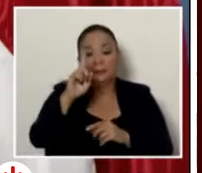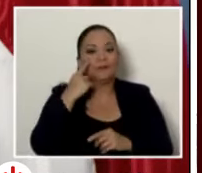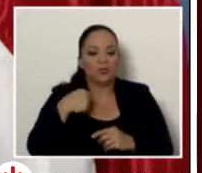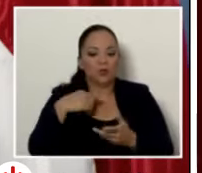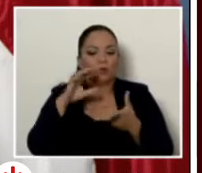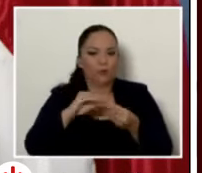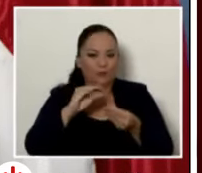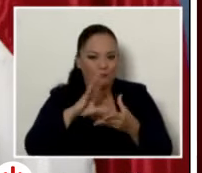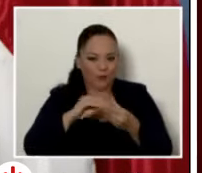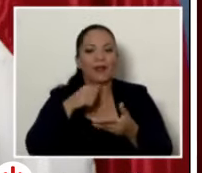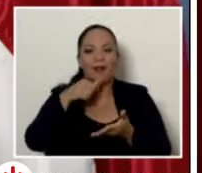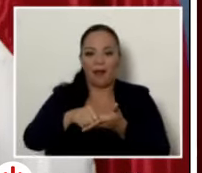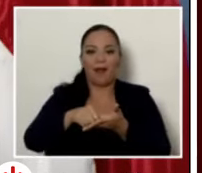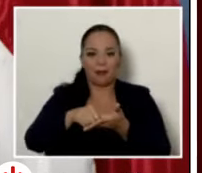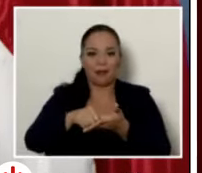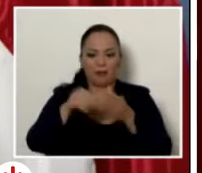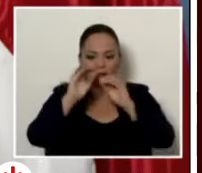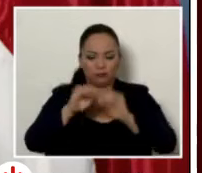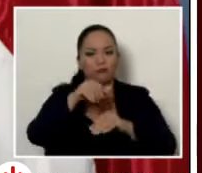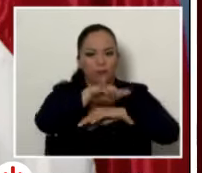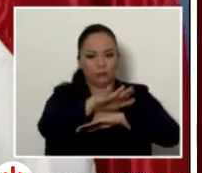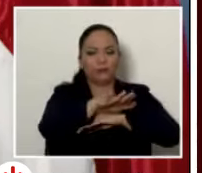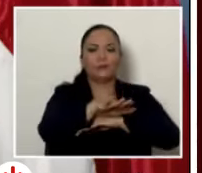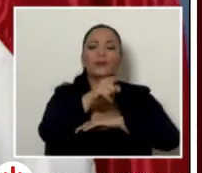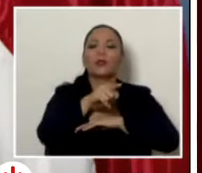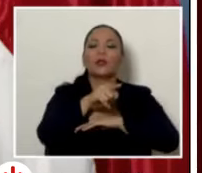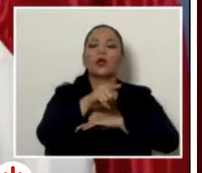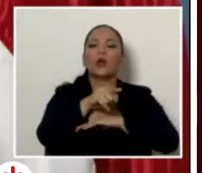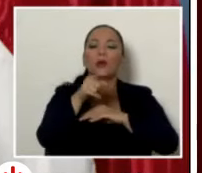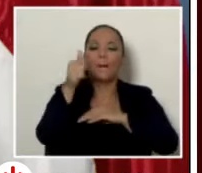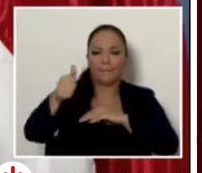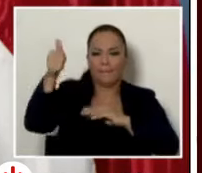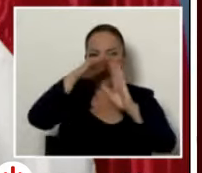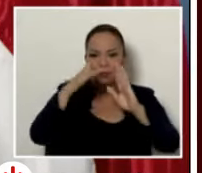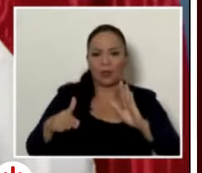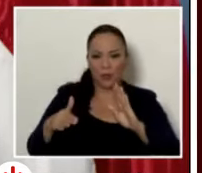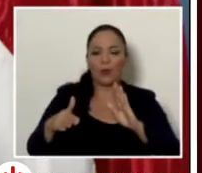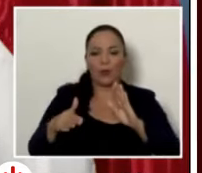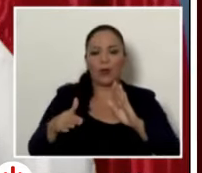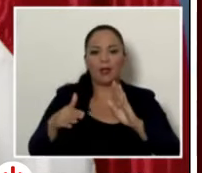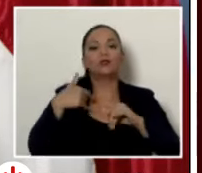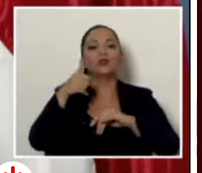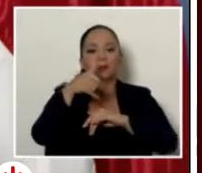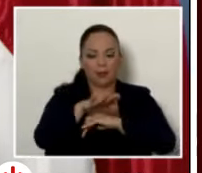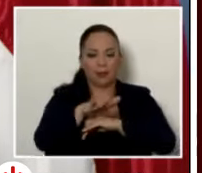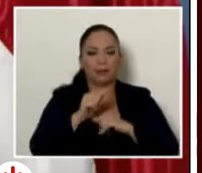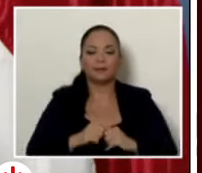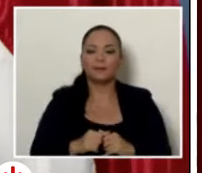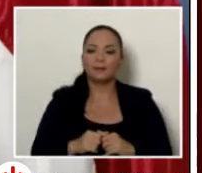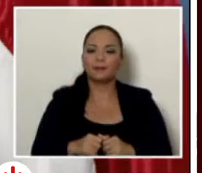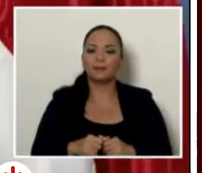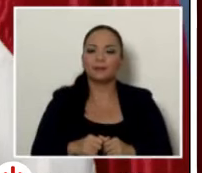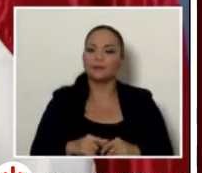a la Contralora General de la República, doña Marta Costa, poniendo, ella lo sabe, pero todavía